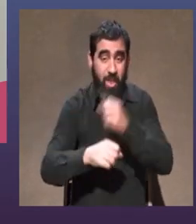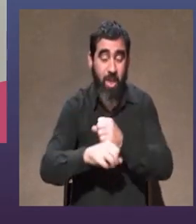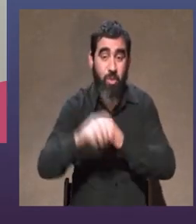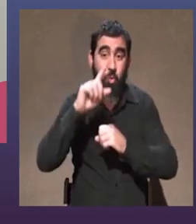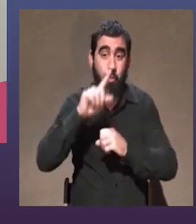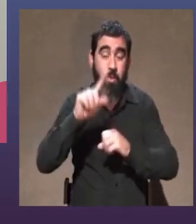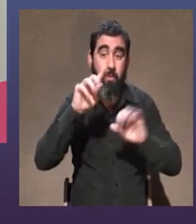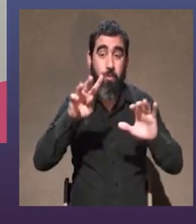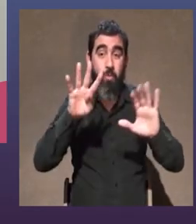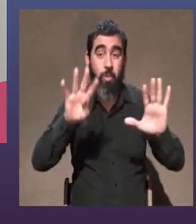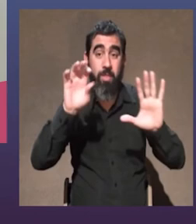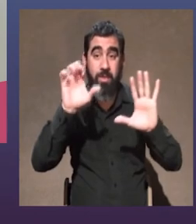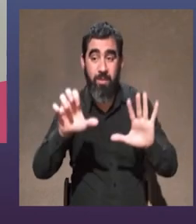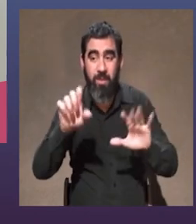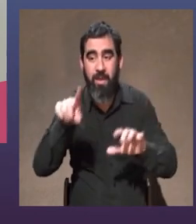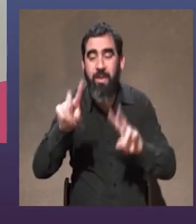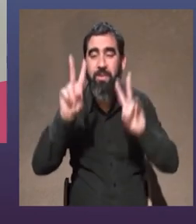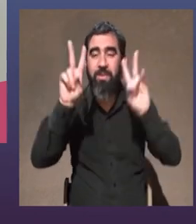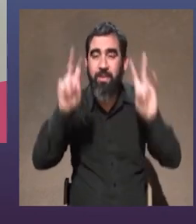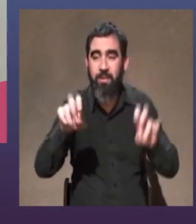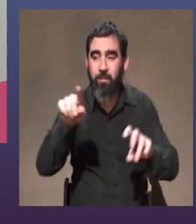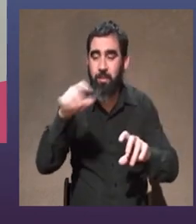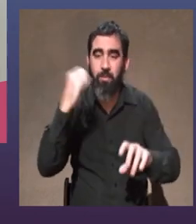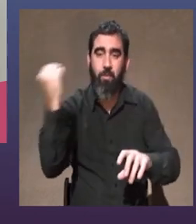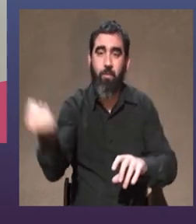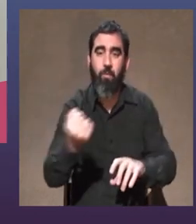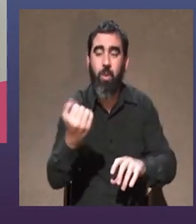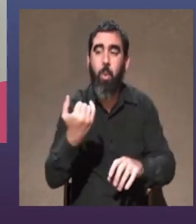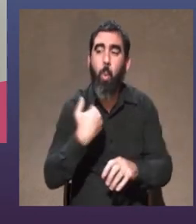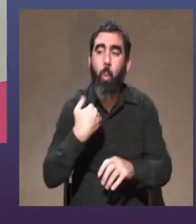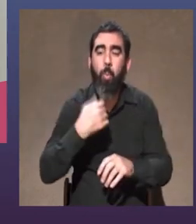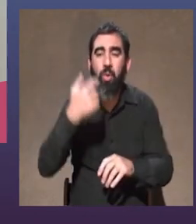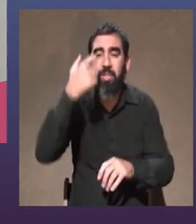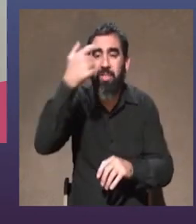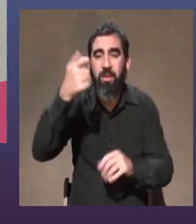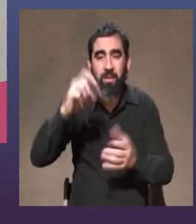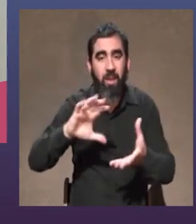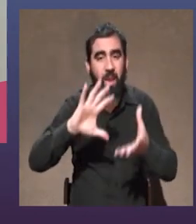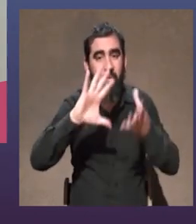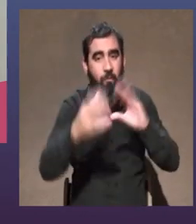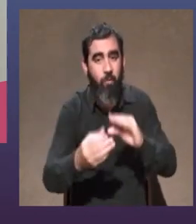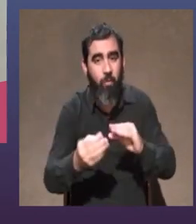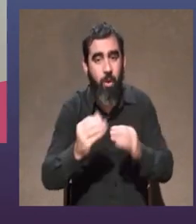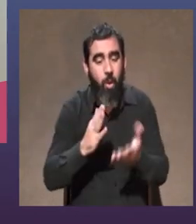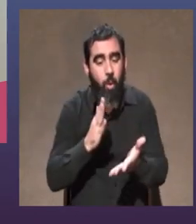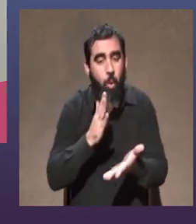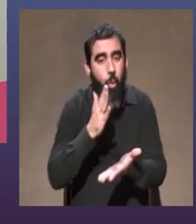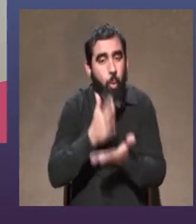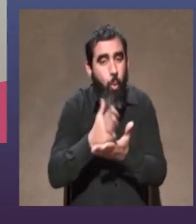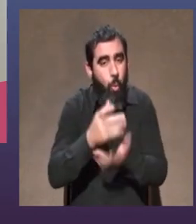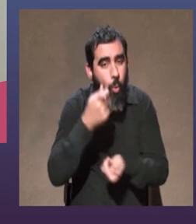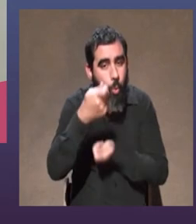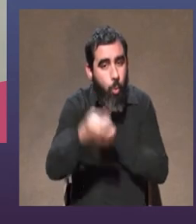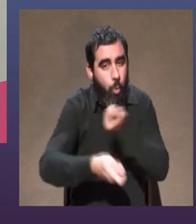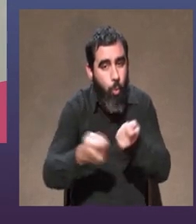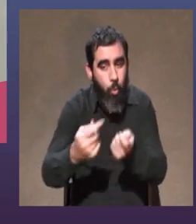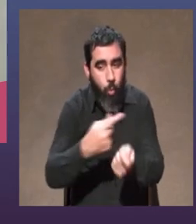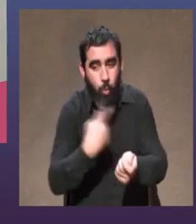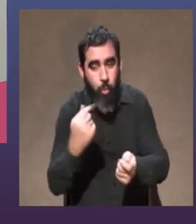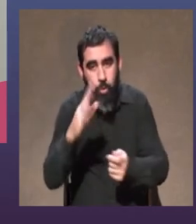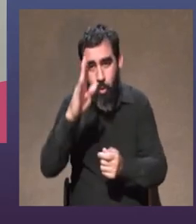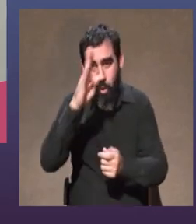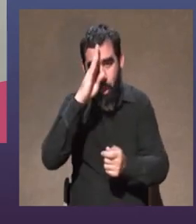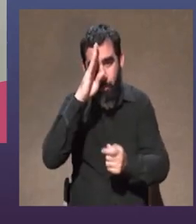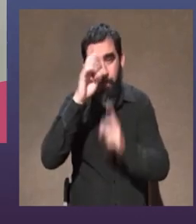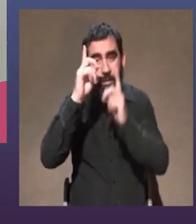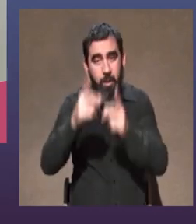y ese es el tema es como como técnicamente colaboramos y colaboramos